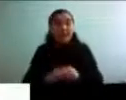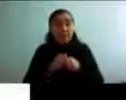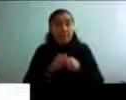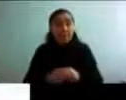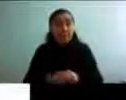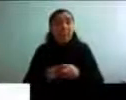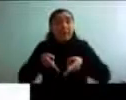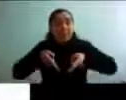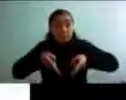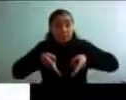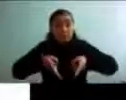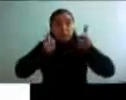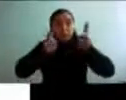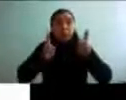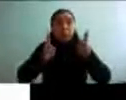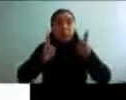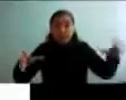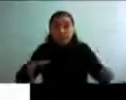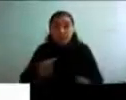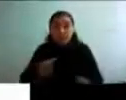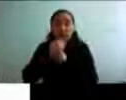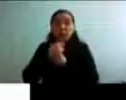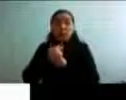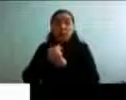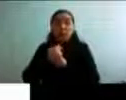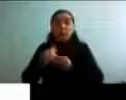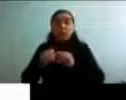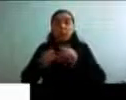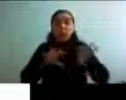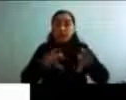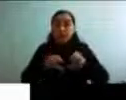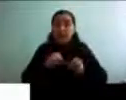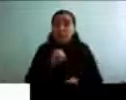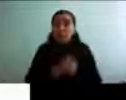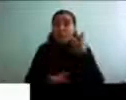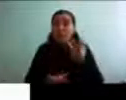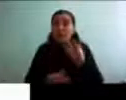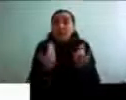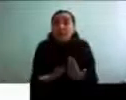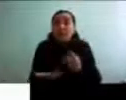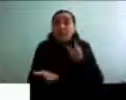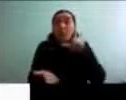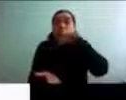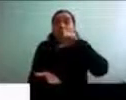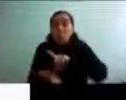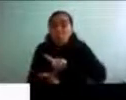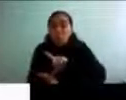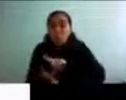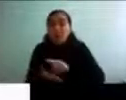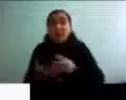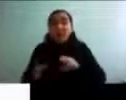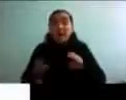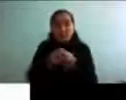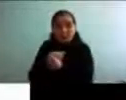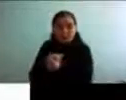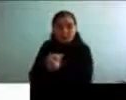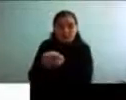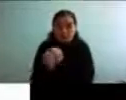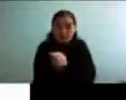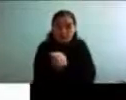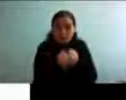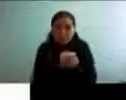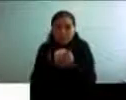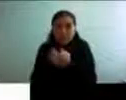van a permitir incorporar estos elementos nuevos, darles un lugar, hacerles un acomodo dentro de nuestra